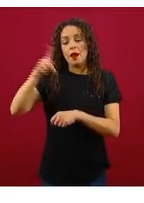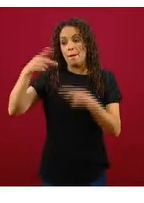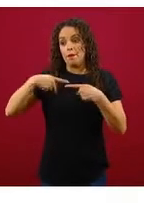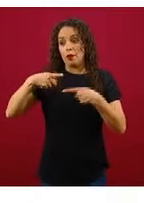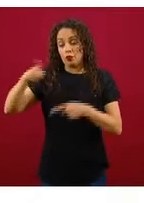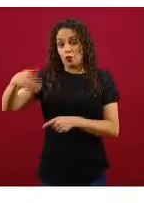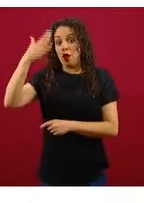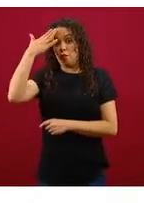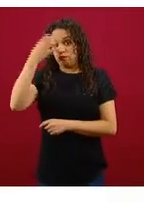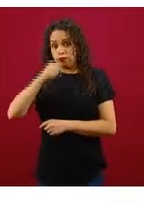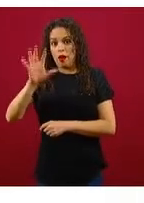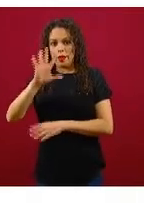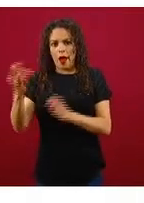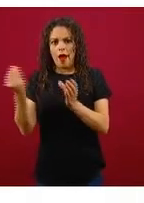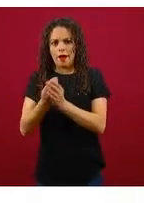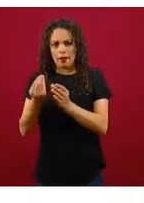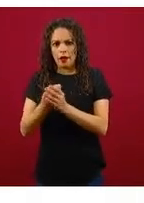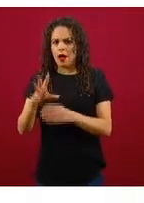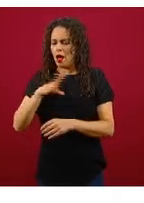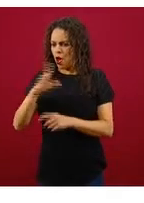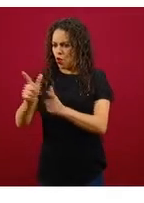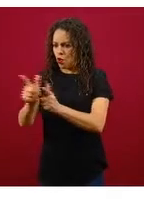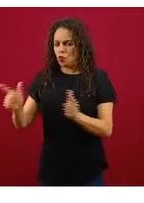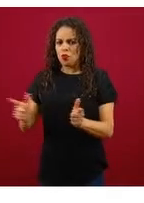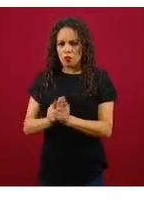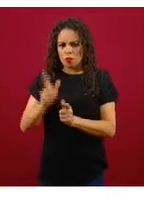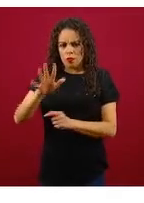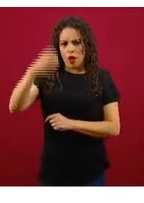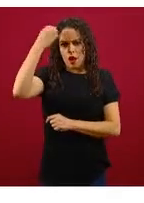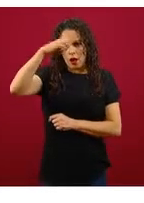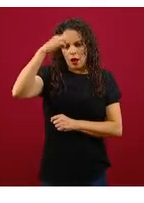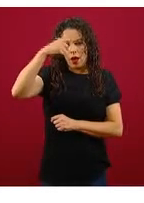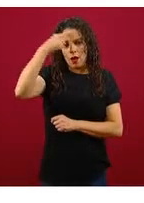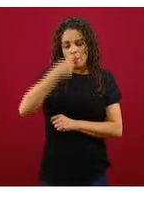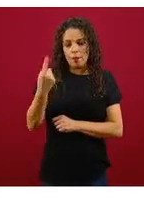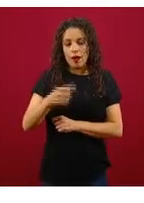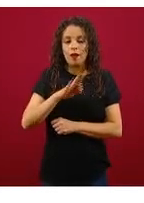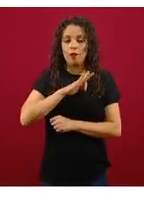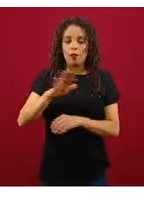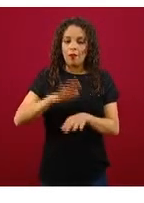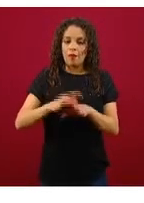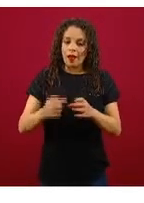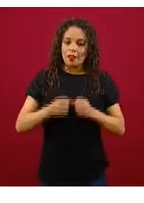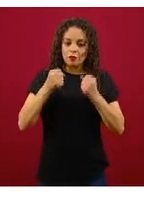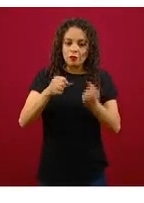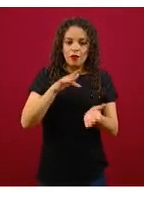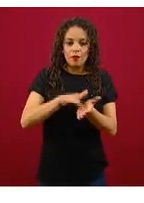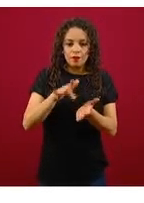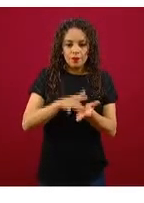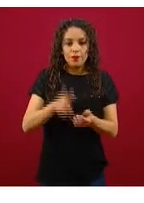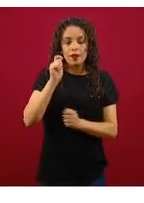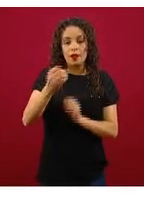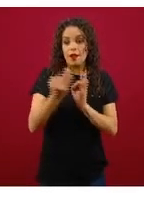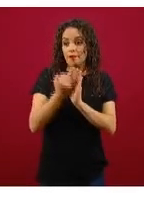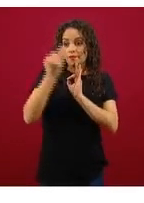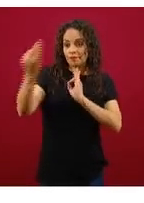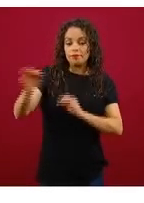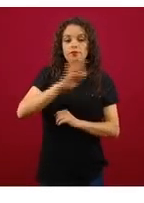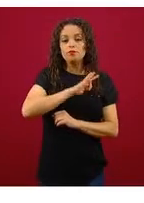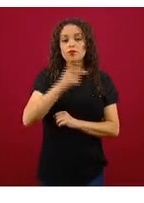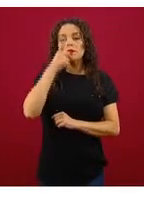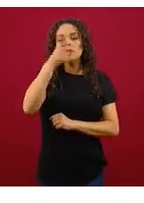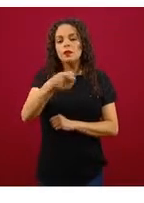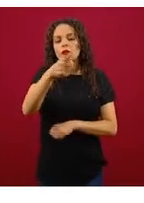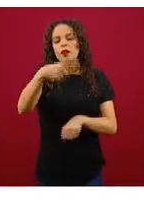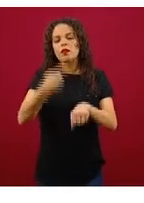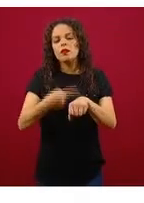grupos que están trabajando en esto, de fortalecer la telemedicina, el diagnóstico a distancia, la asesoría, la comunicación y